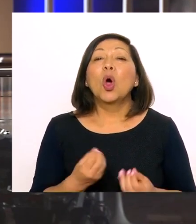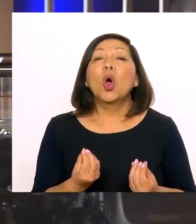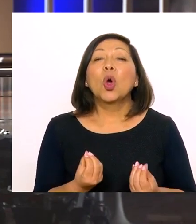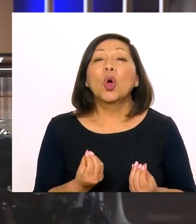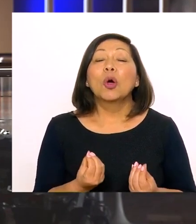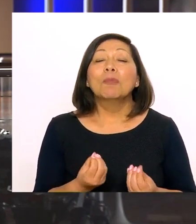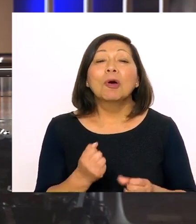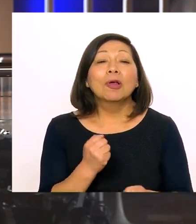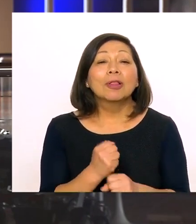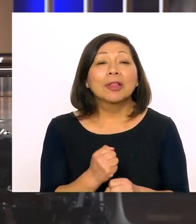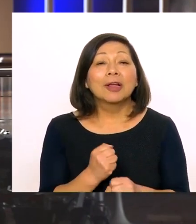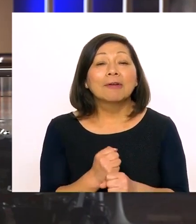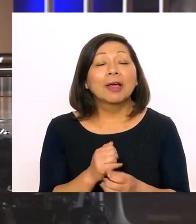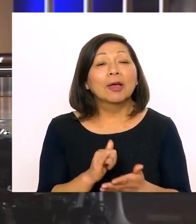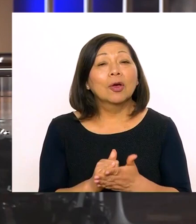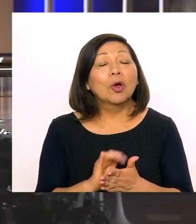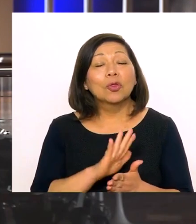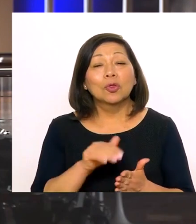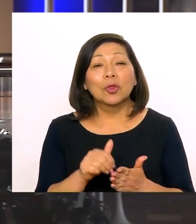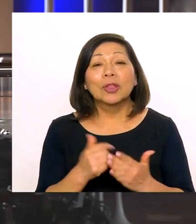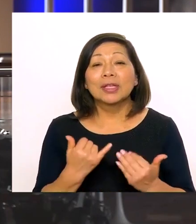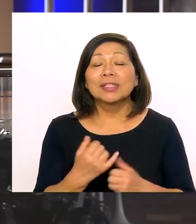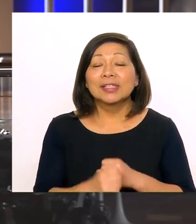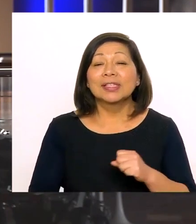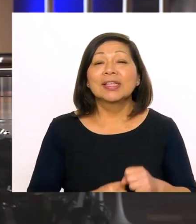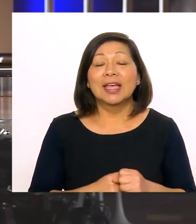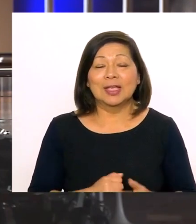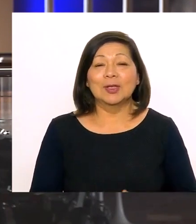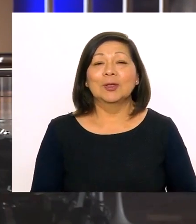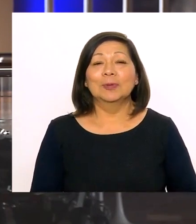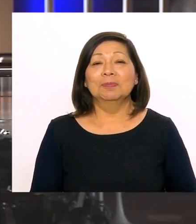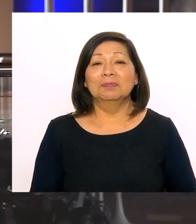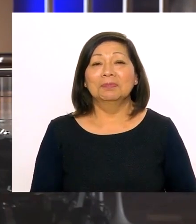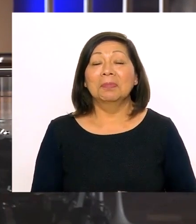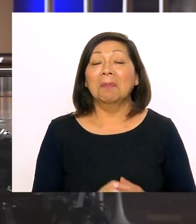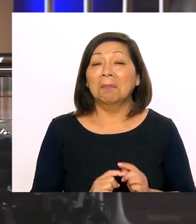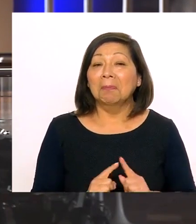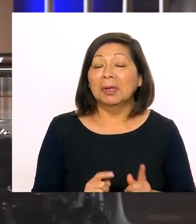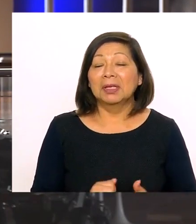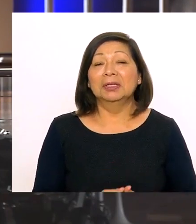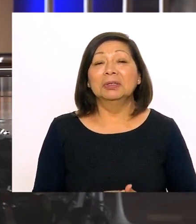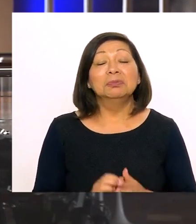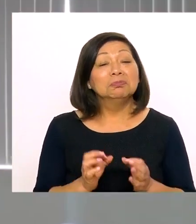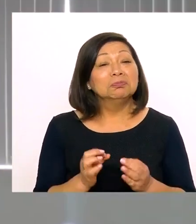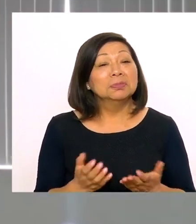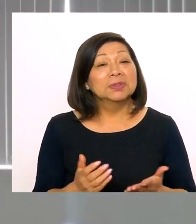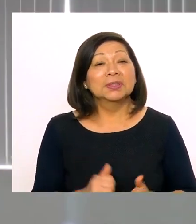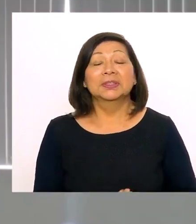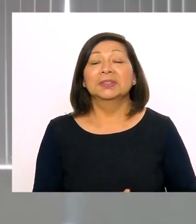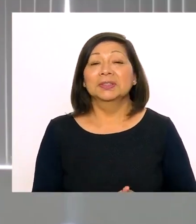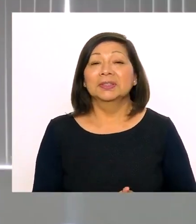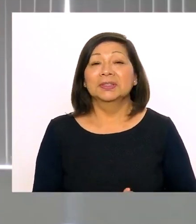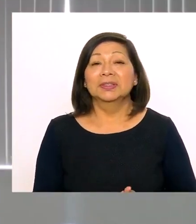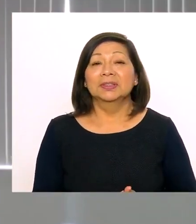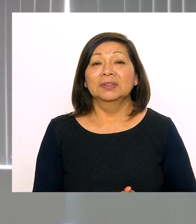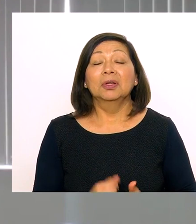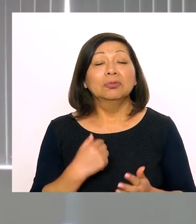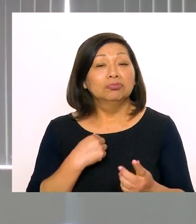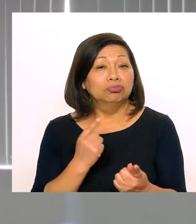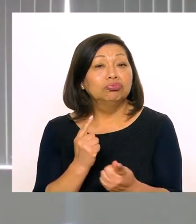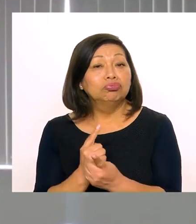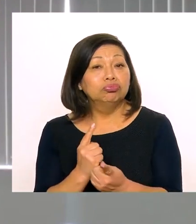si pasa el tiempo rápido. ¿Cómo se ha llevado a cabo el trabajo que han realizado durante todo este año, Mario? Sí, mira,